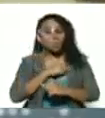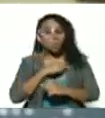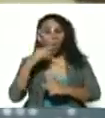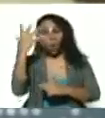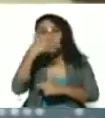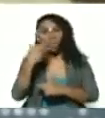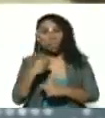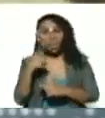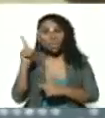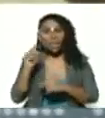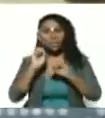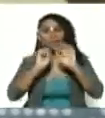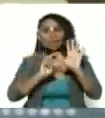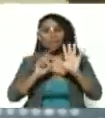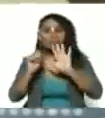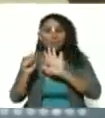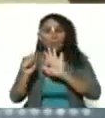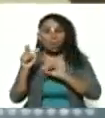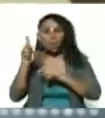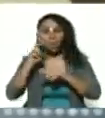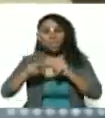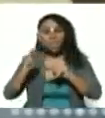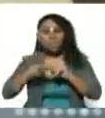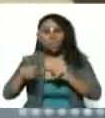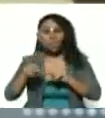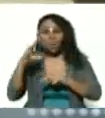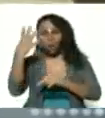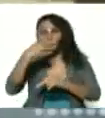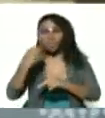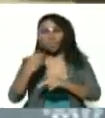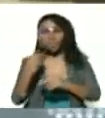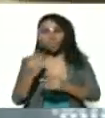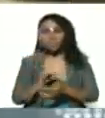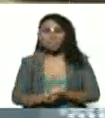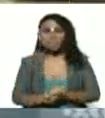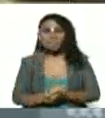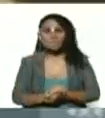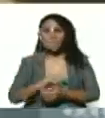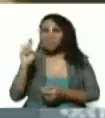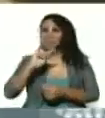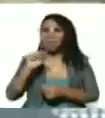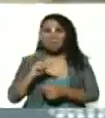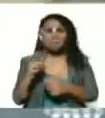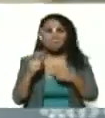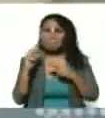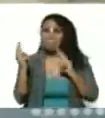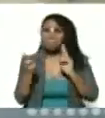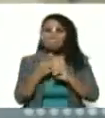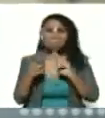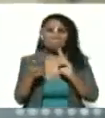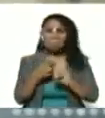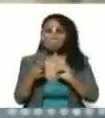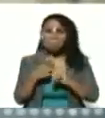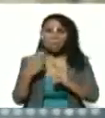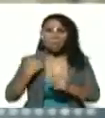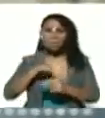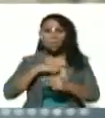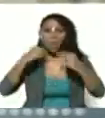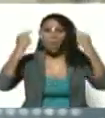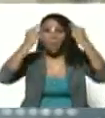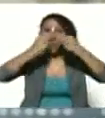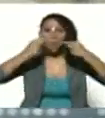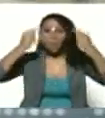muchachos del 76, los niños casi, nunca habíamos conocido de nuestros ojos